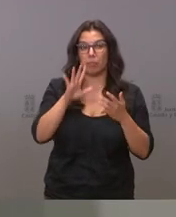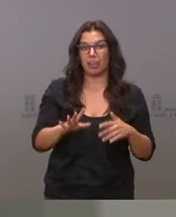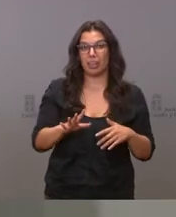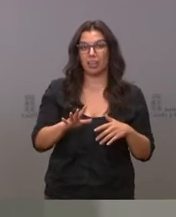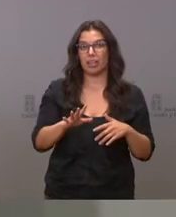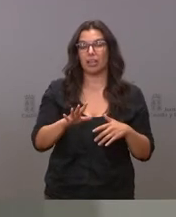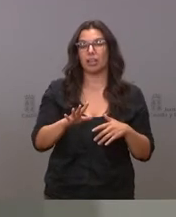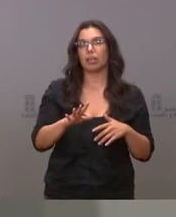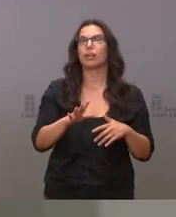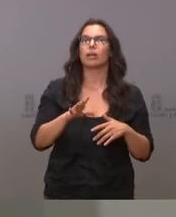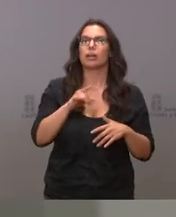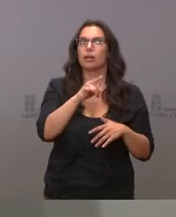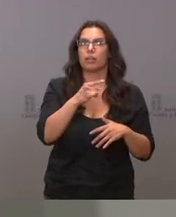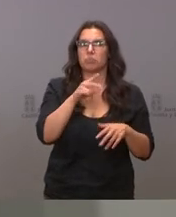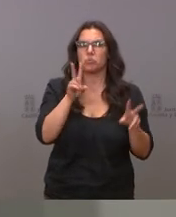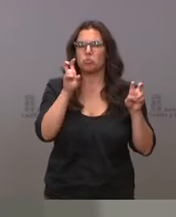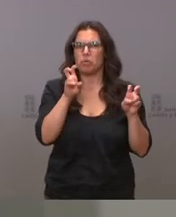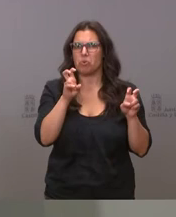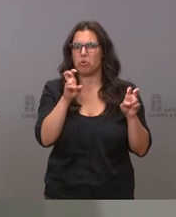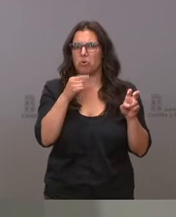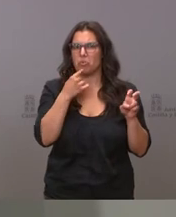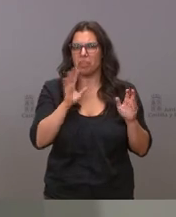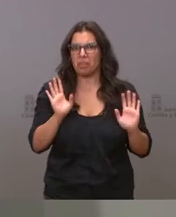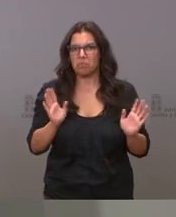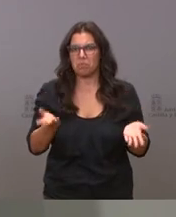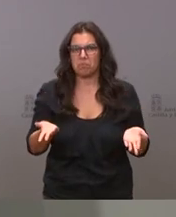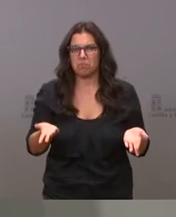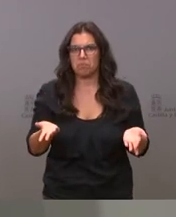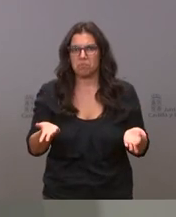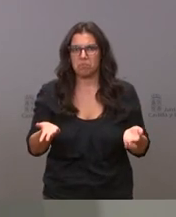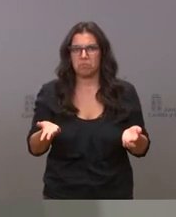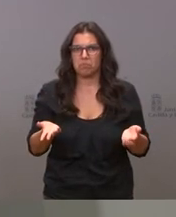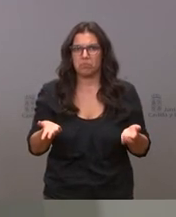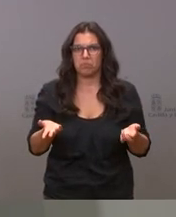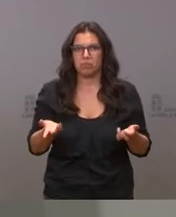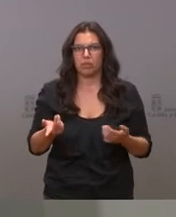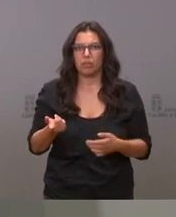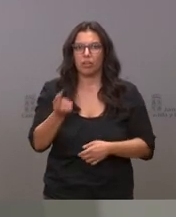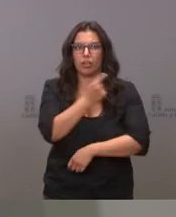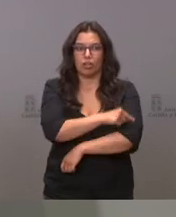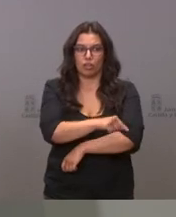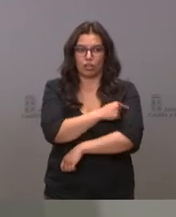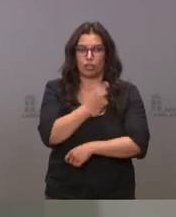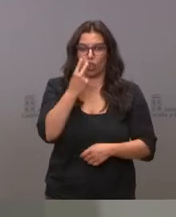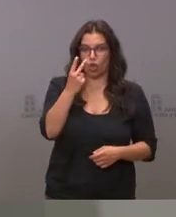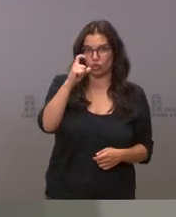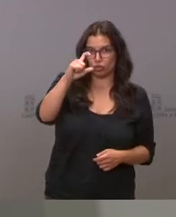lo hecho por Carlos III no dice nada nuevo y a mí que tener dos dosis genera más anticuerpos ya lo sabemos